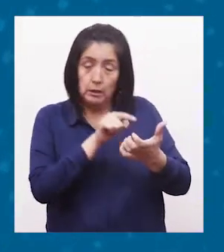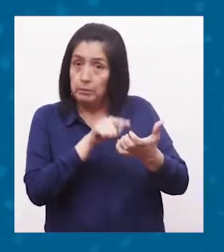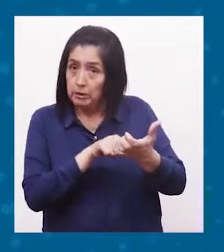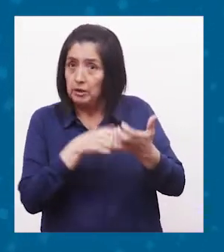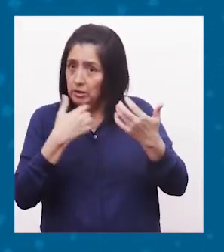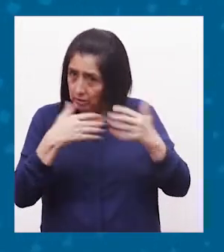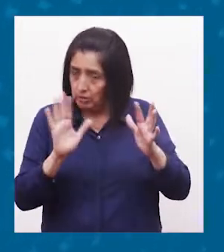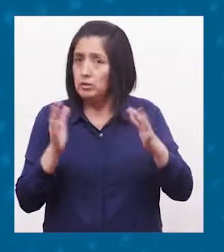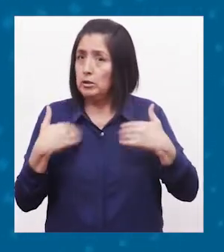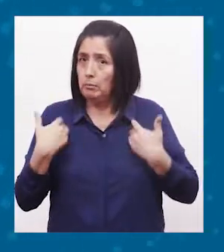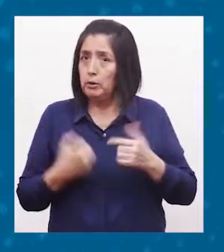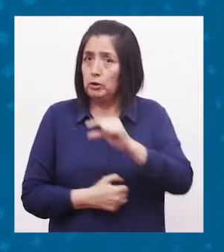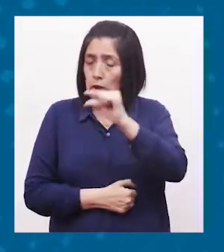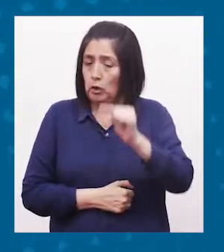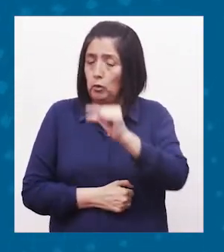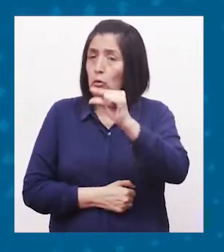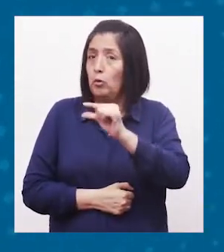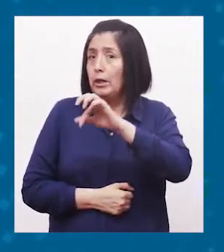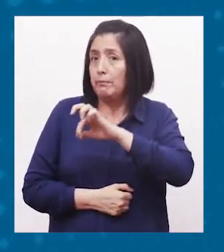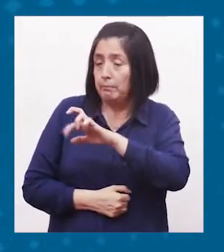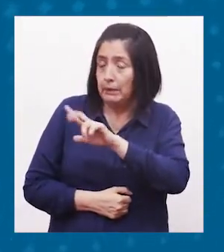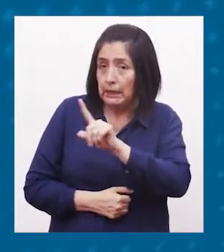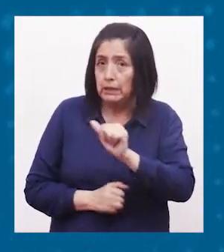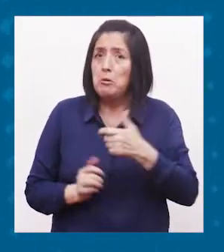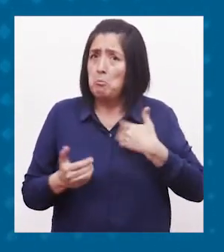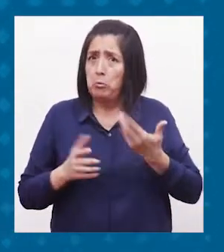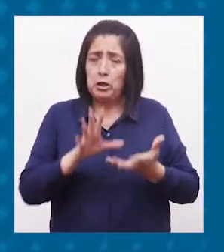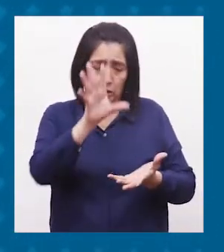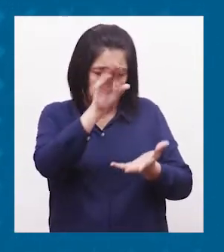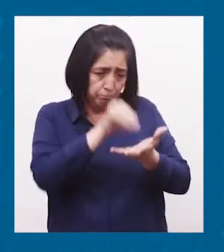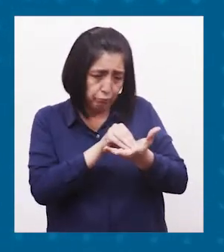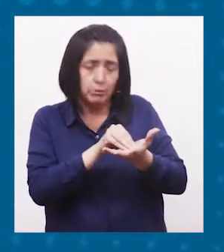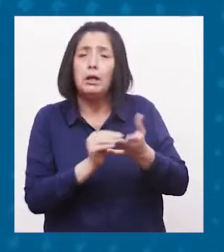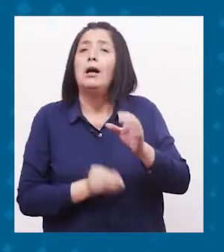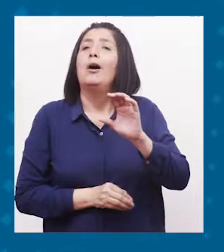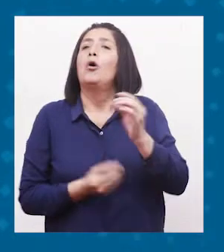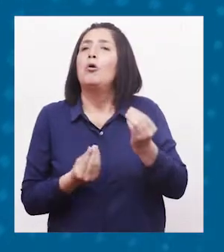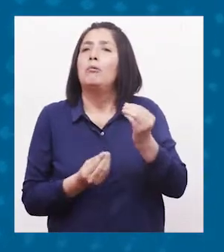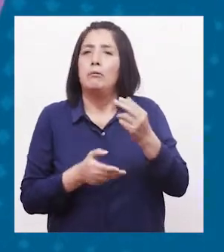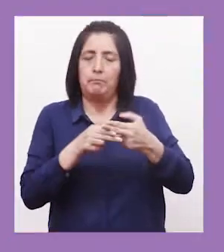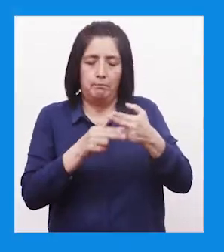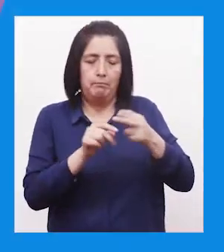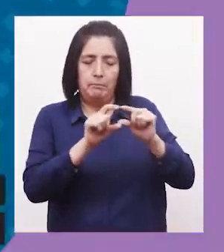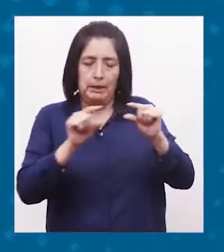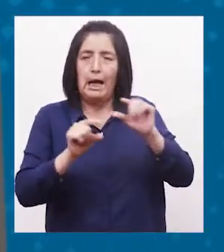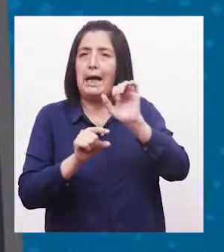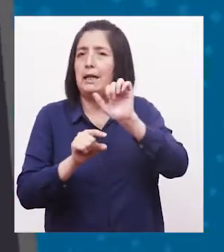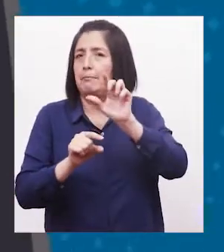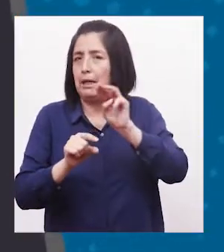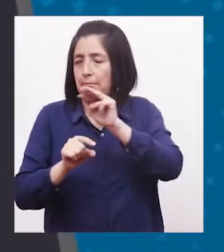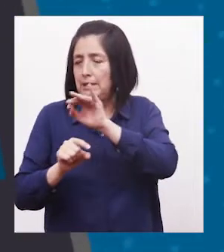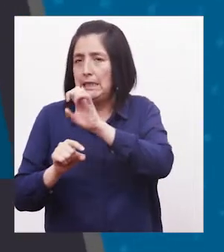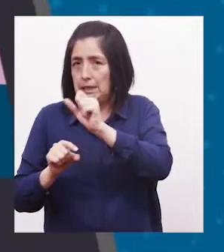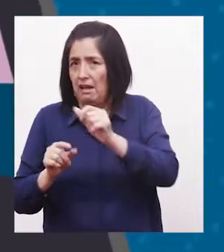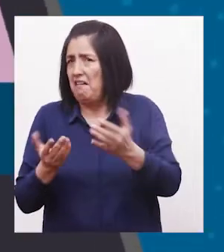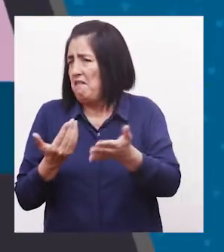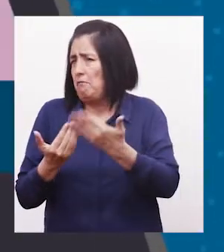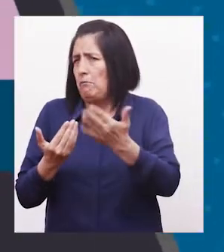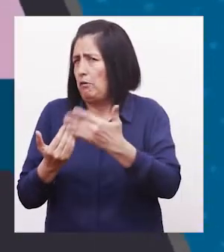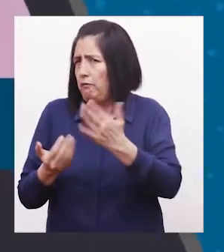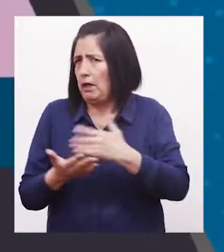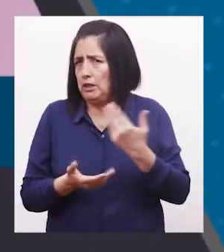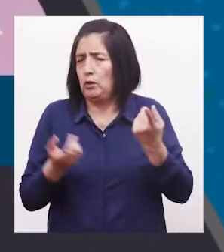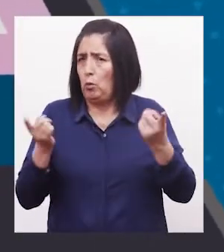ya se encuentra operativo en Google Play Lo puedes descargar colocando la palabra ALMA MINSA Los pasos son sencillos